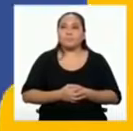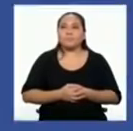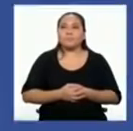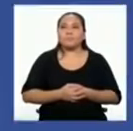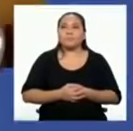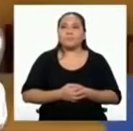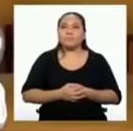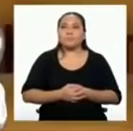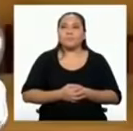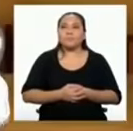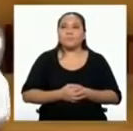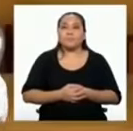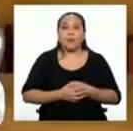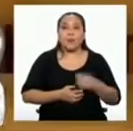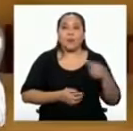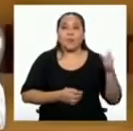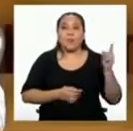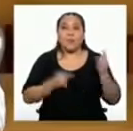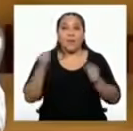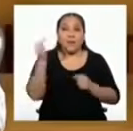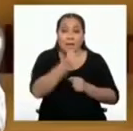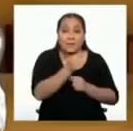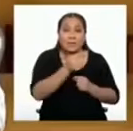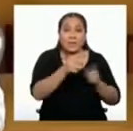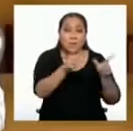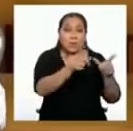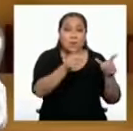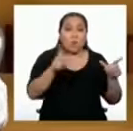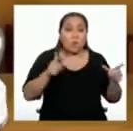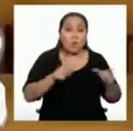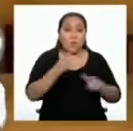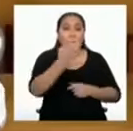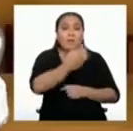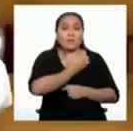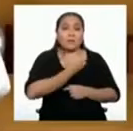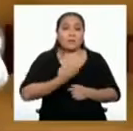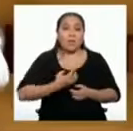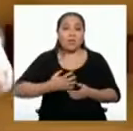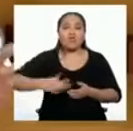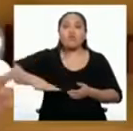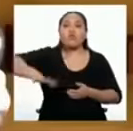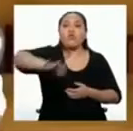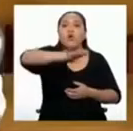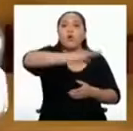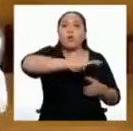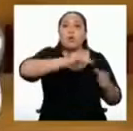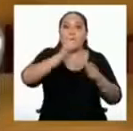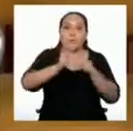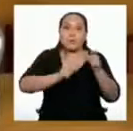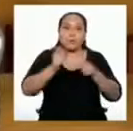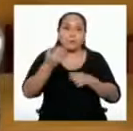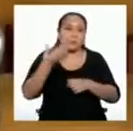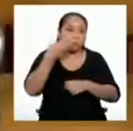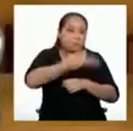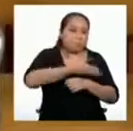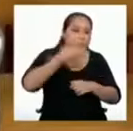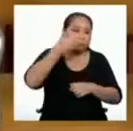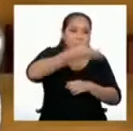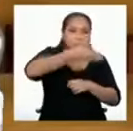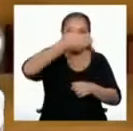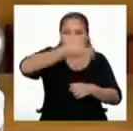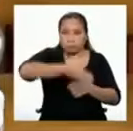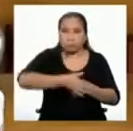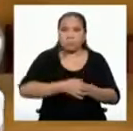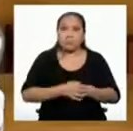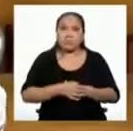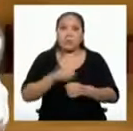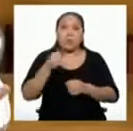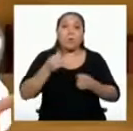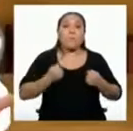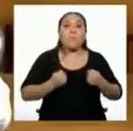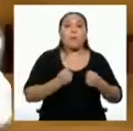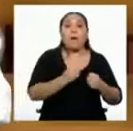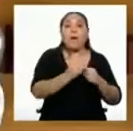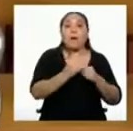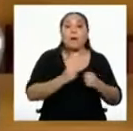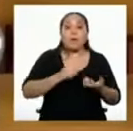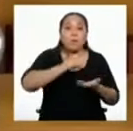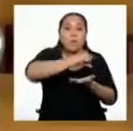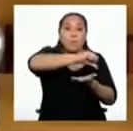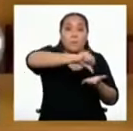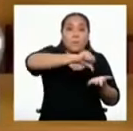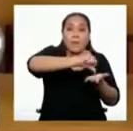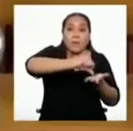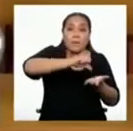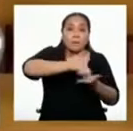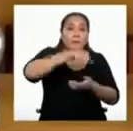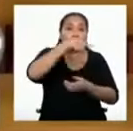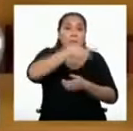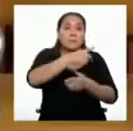Como el espacio público es de uso común, todas las personas o grupos pueden usarlo. Un parque, una plaza,